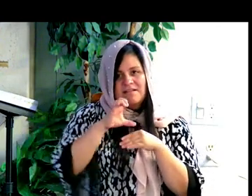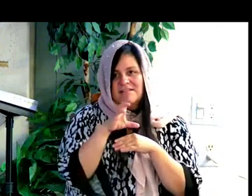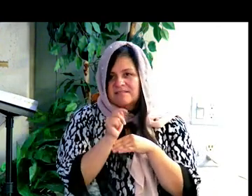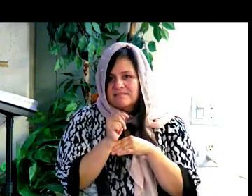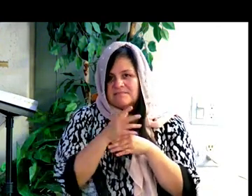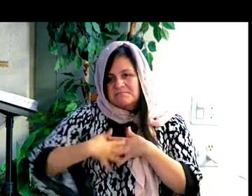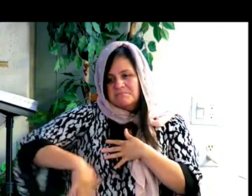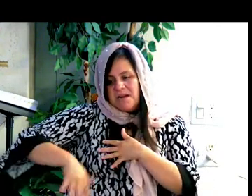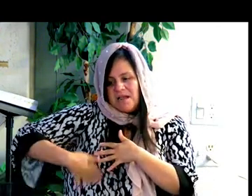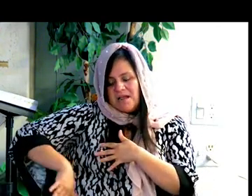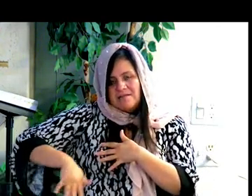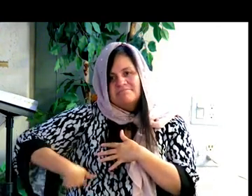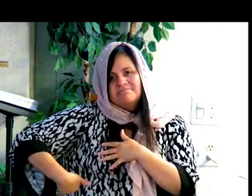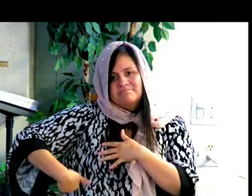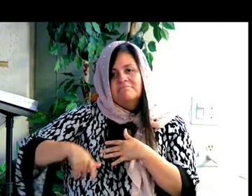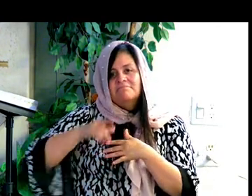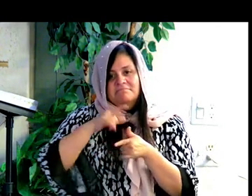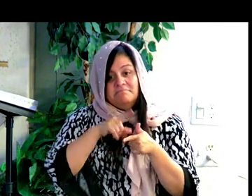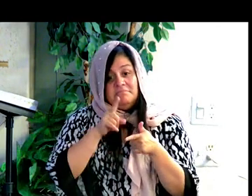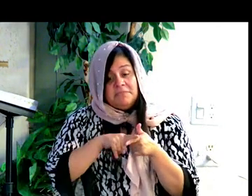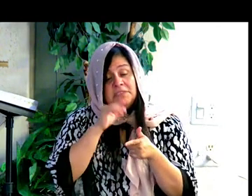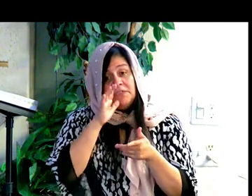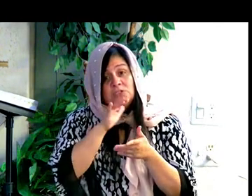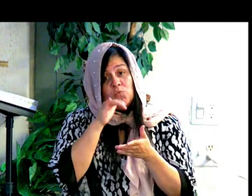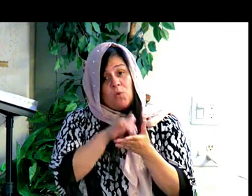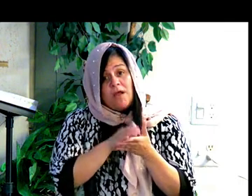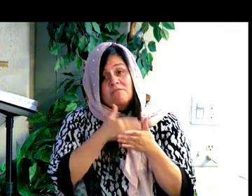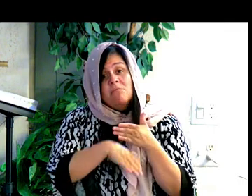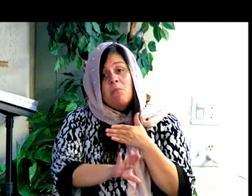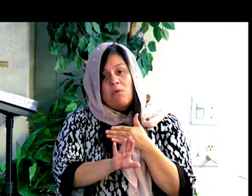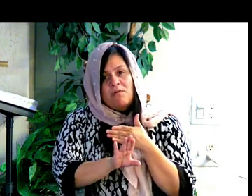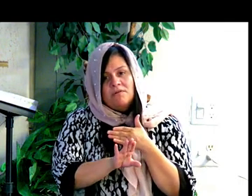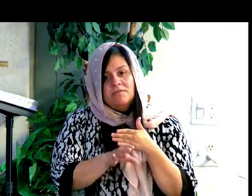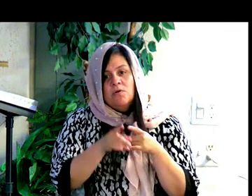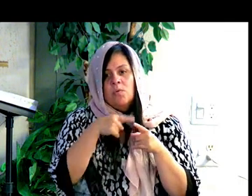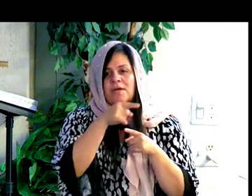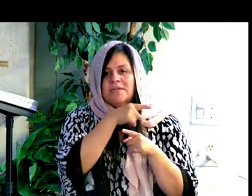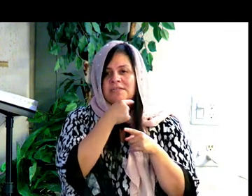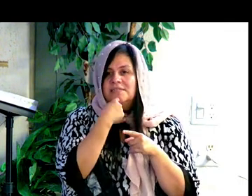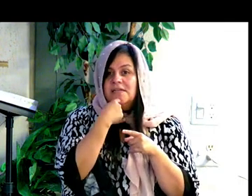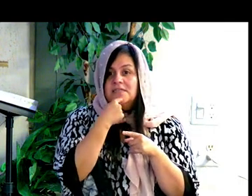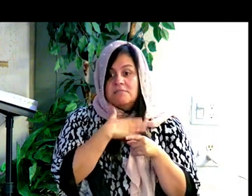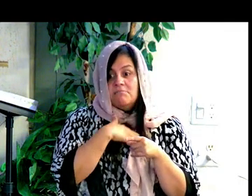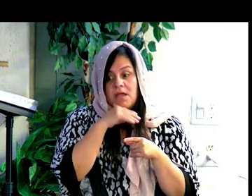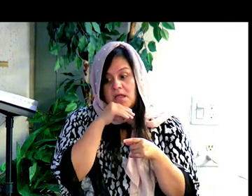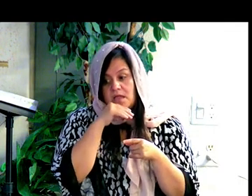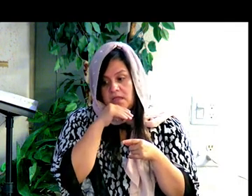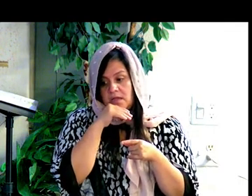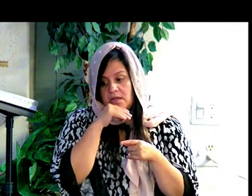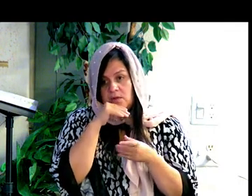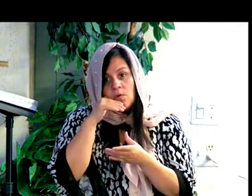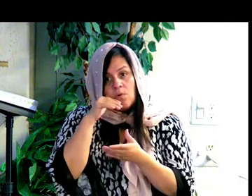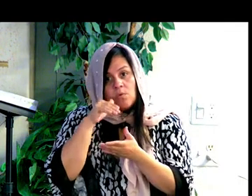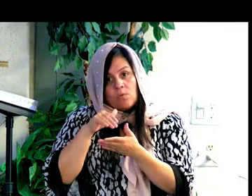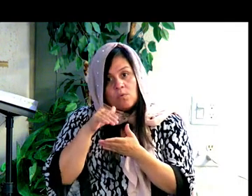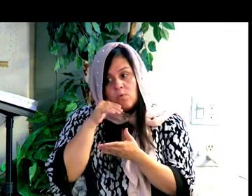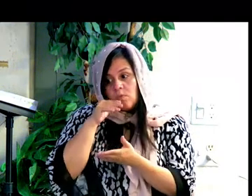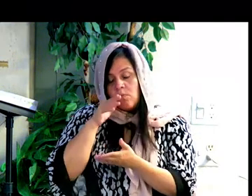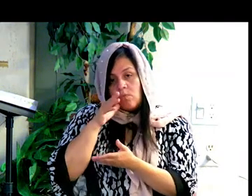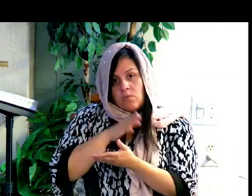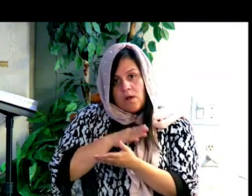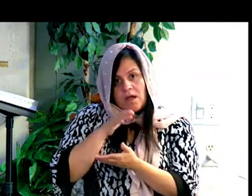Y el Yeshua dice, dice el Mesías que dice que va a ser como carne de mi carne, hueso de mi hueso.